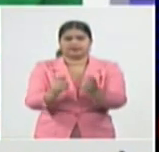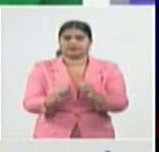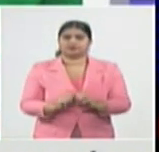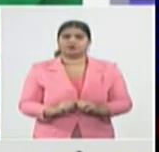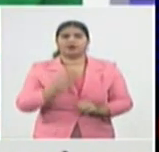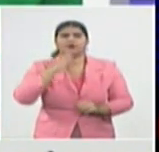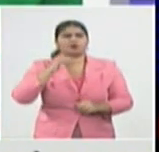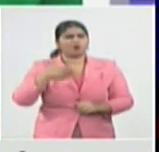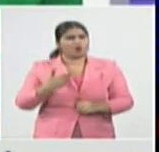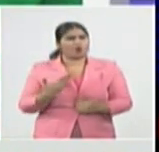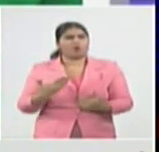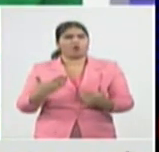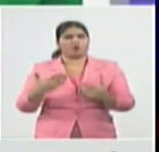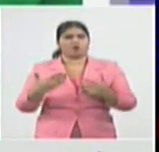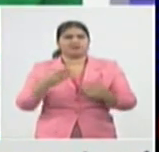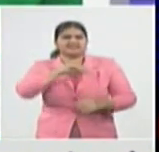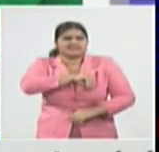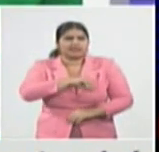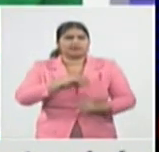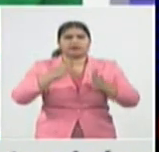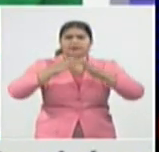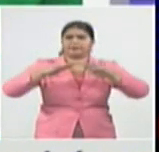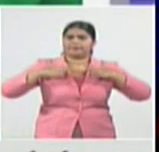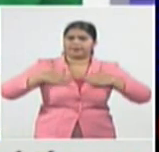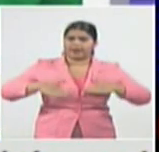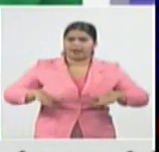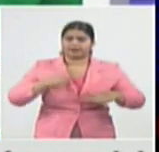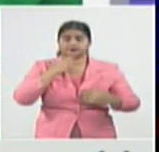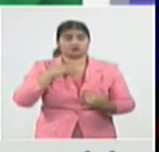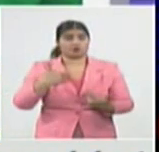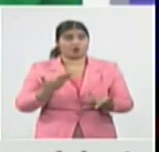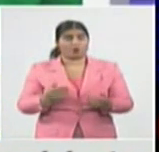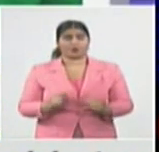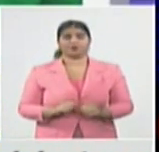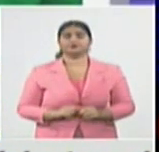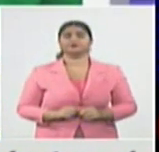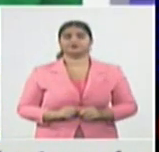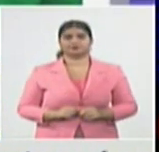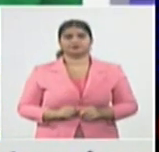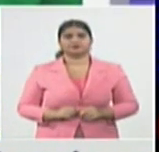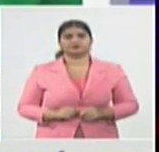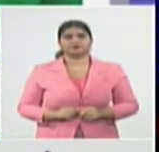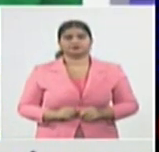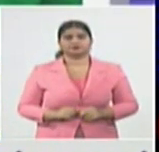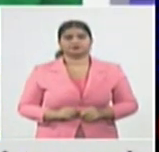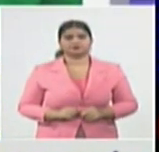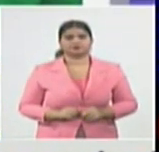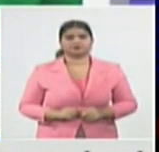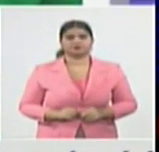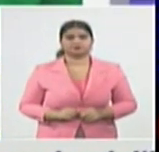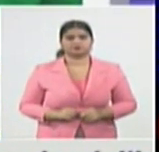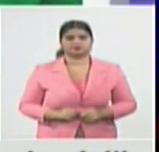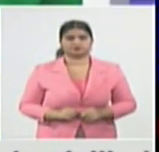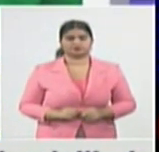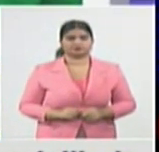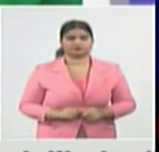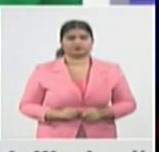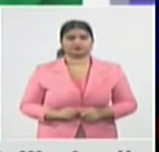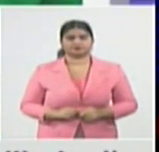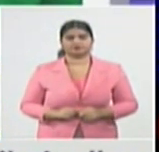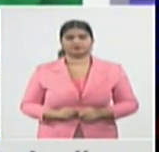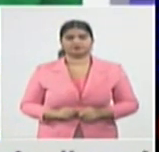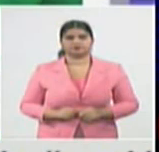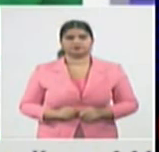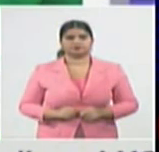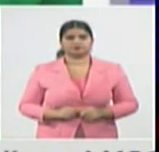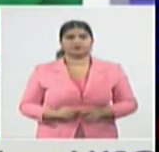humanismo desde todo lo que está relacionado también con la disposición que estamos teniendo que sucede cuando las redes de apoyo social formales o informales